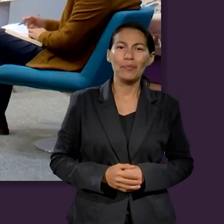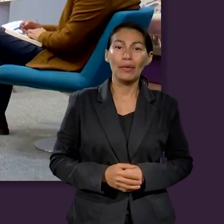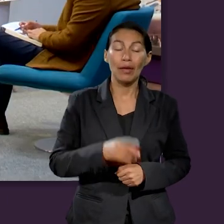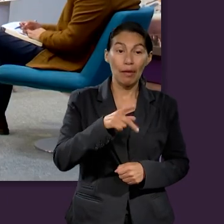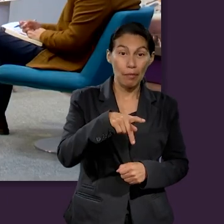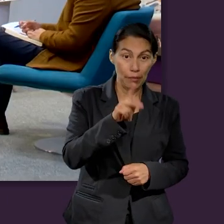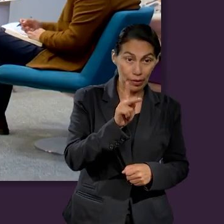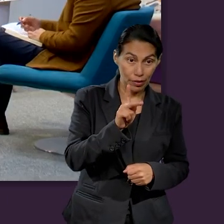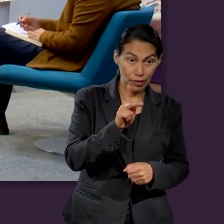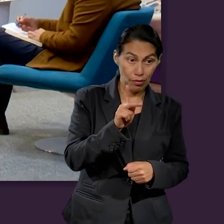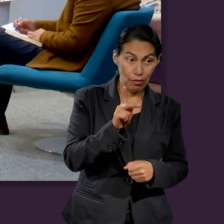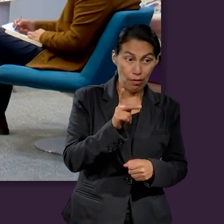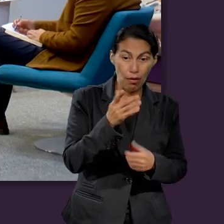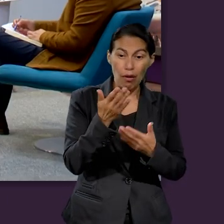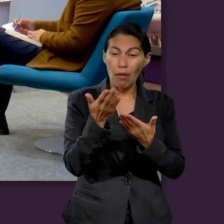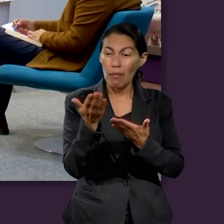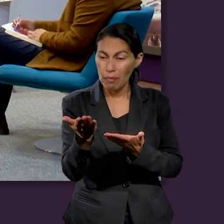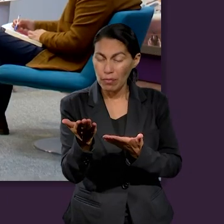dice,